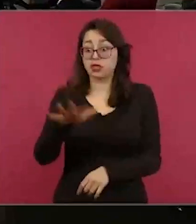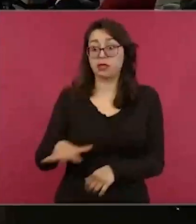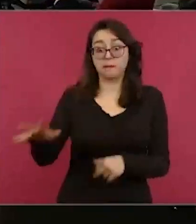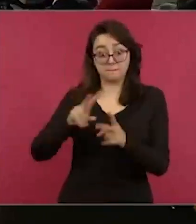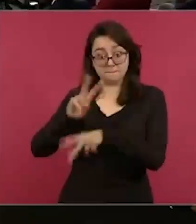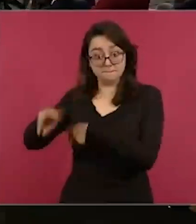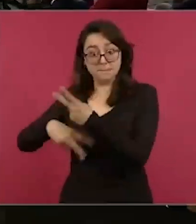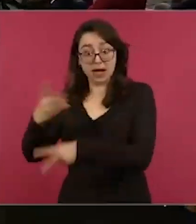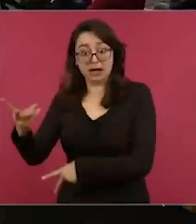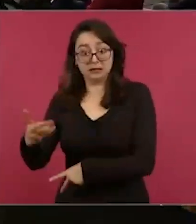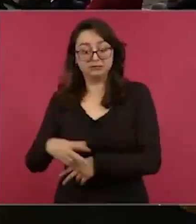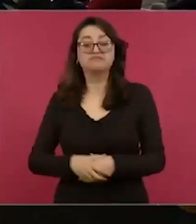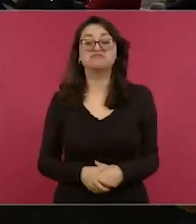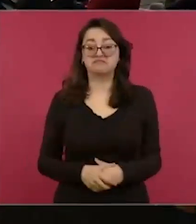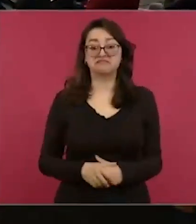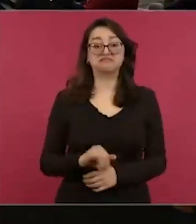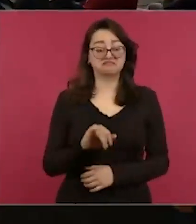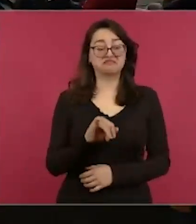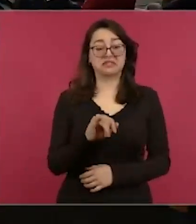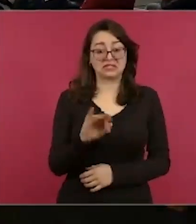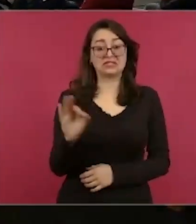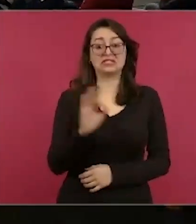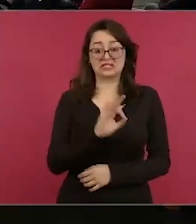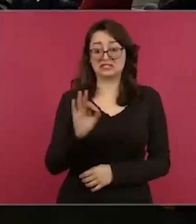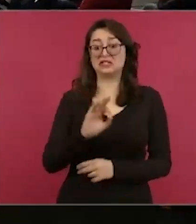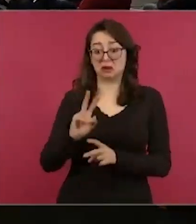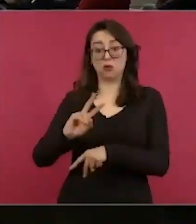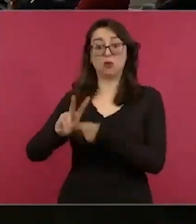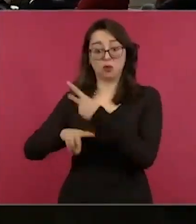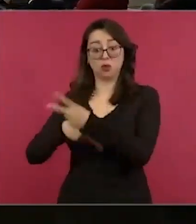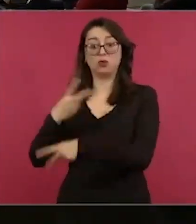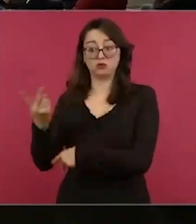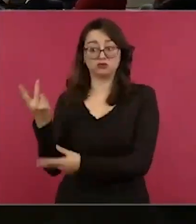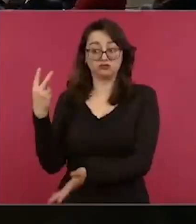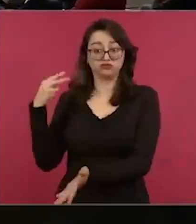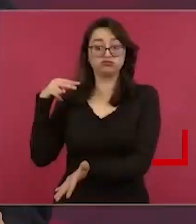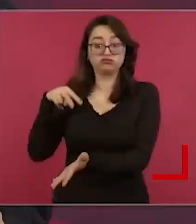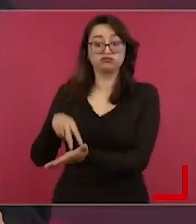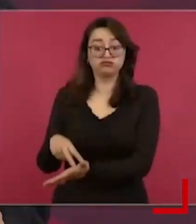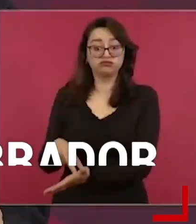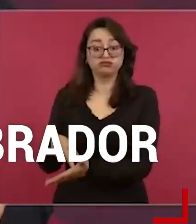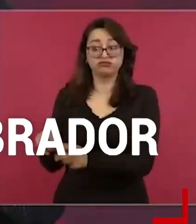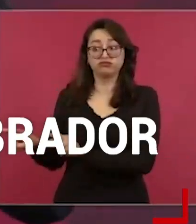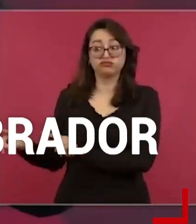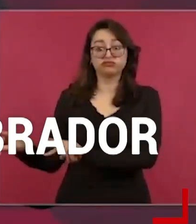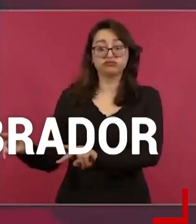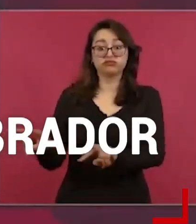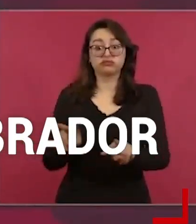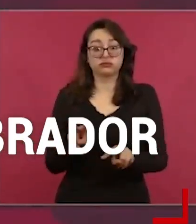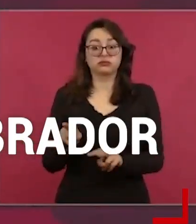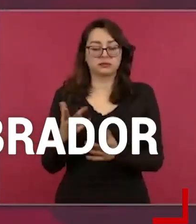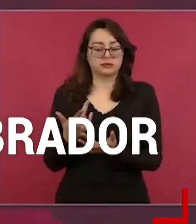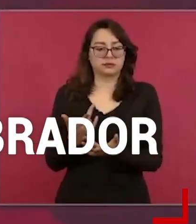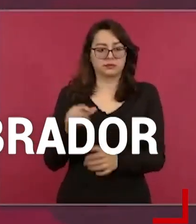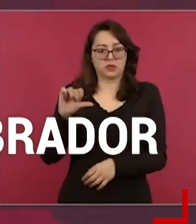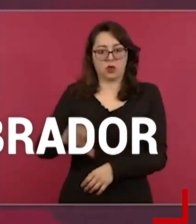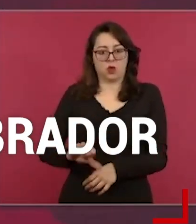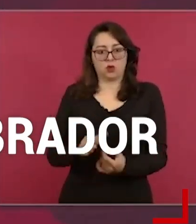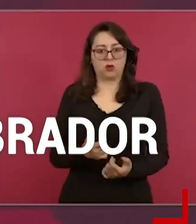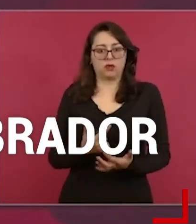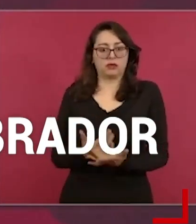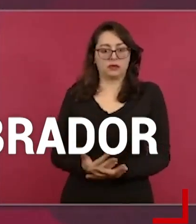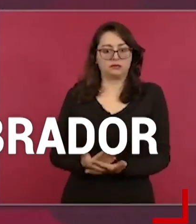Es posible, pero vamos a ver qué información tenemos